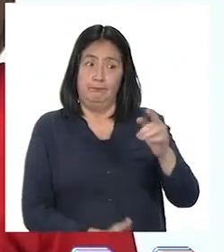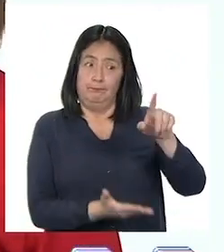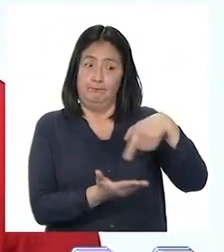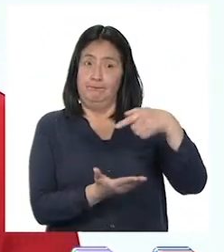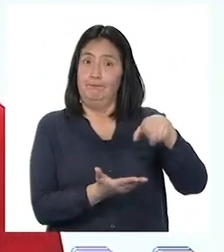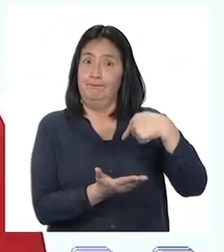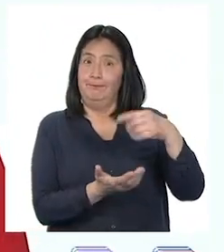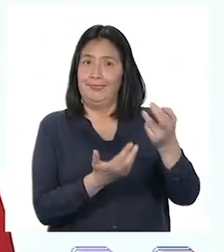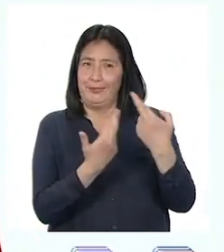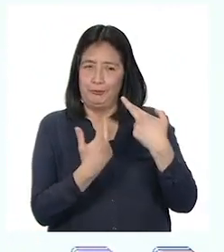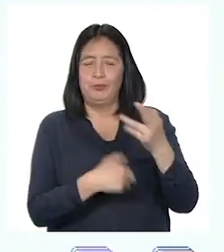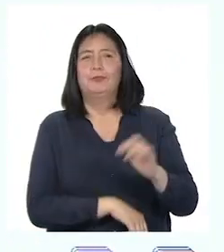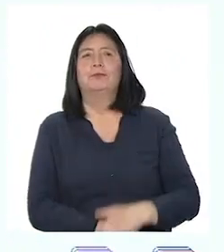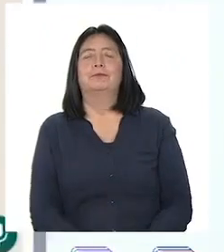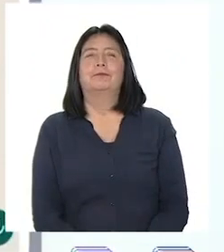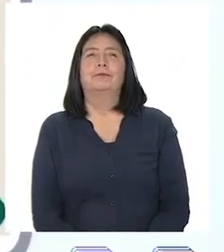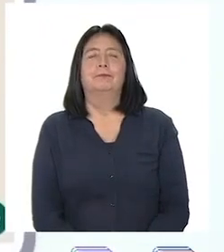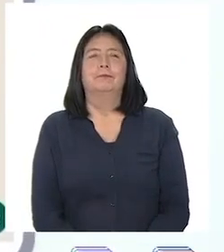lo que respondieron.